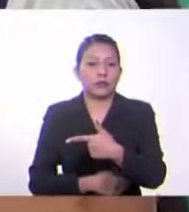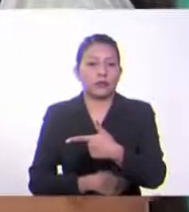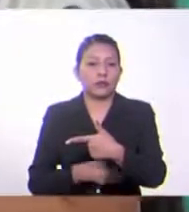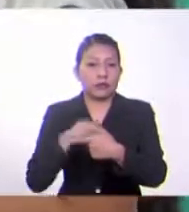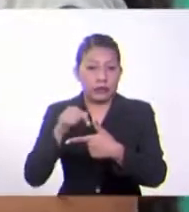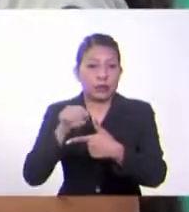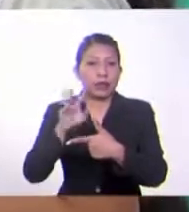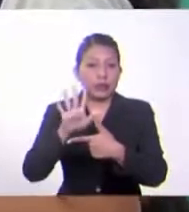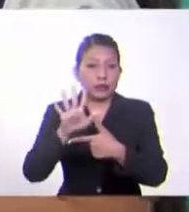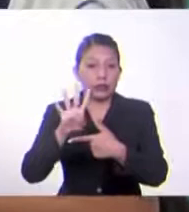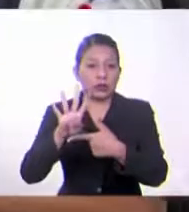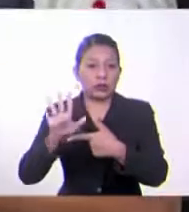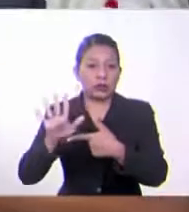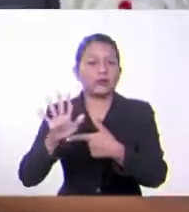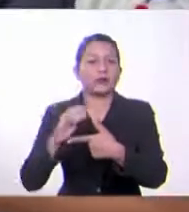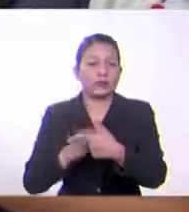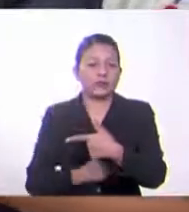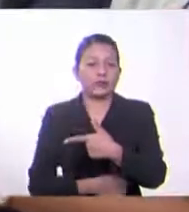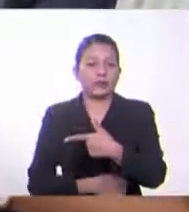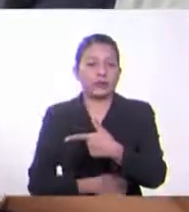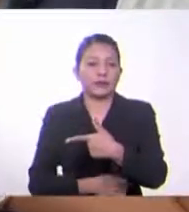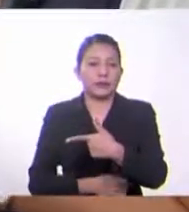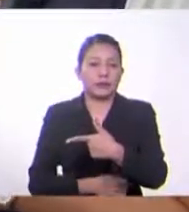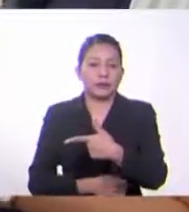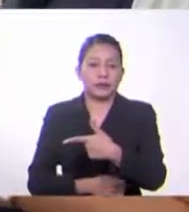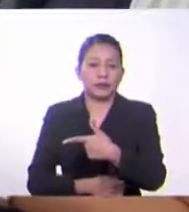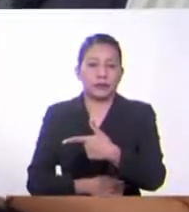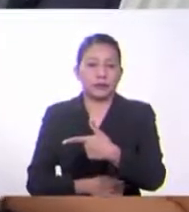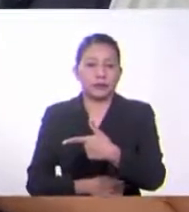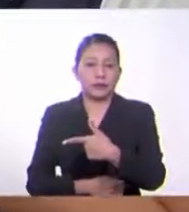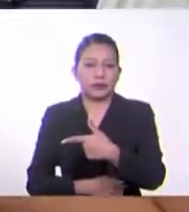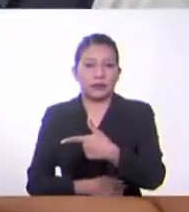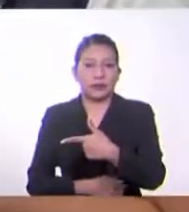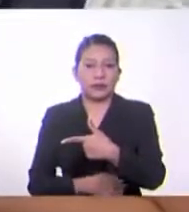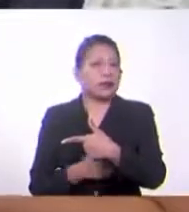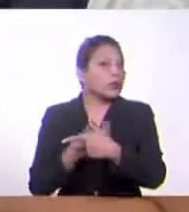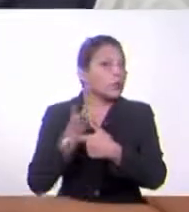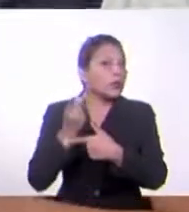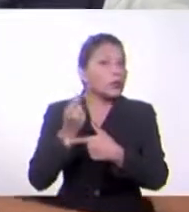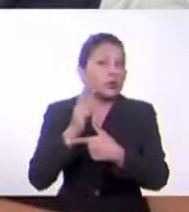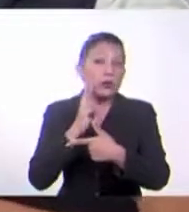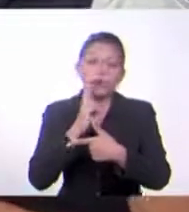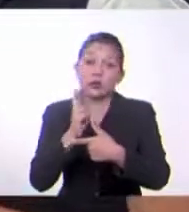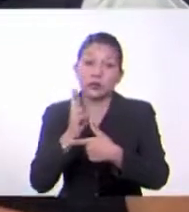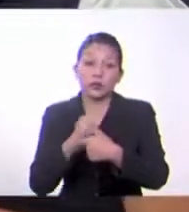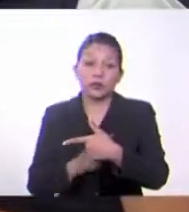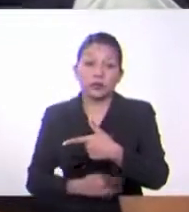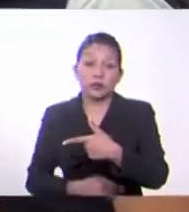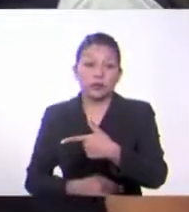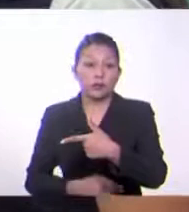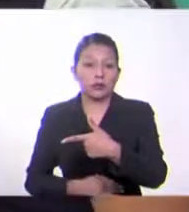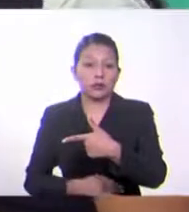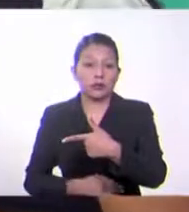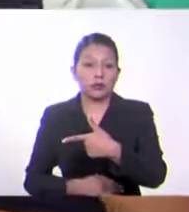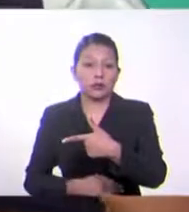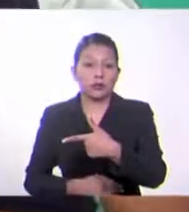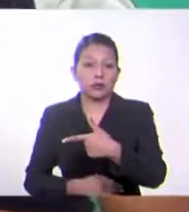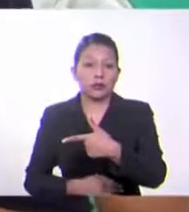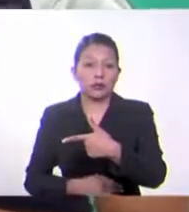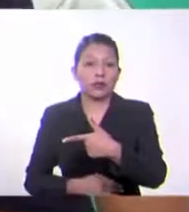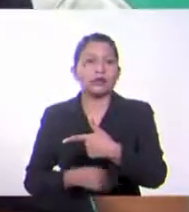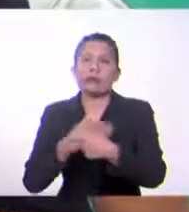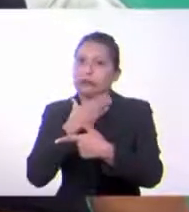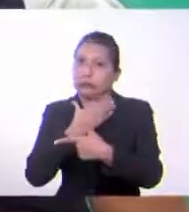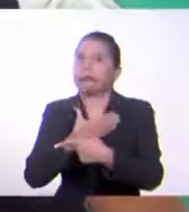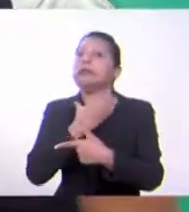545. 545. Pero lo escribiste bien. Sí, 545. Esta división se pone un poquito